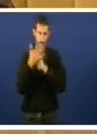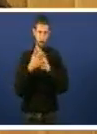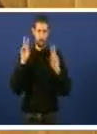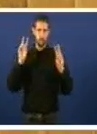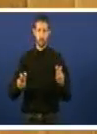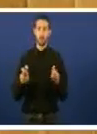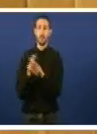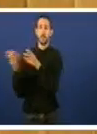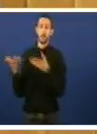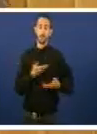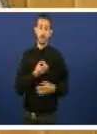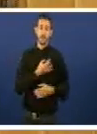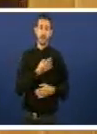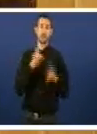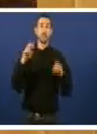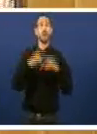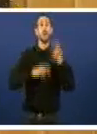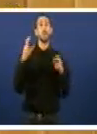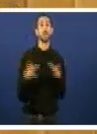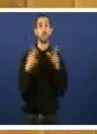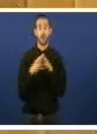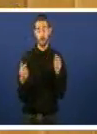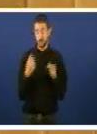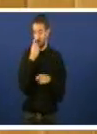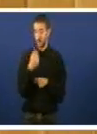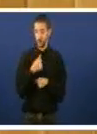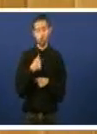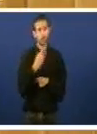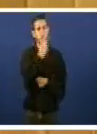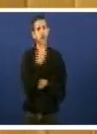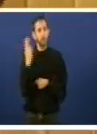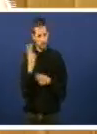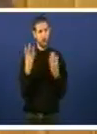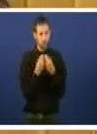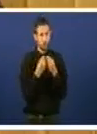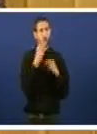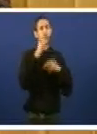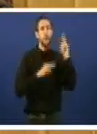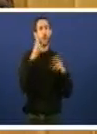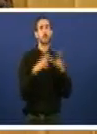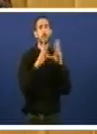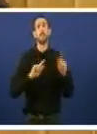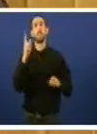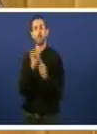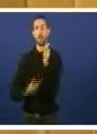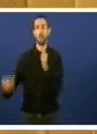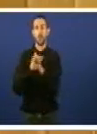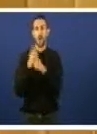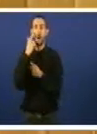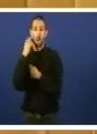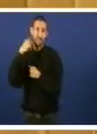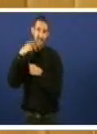os sindicatos da obra social e dixo, non, non, se eu teño moito compromiso coa obra social, pero o primeiro é o banco. O primeiro é o banco.